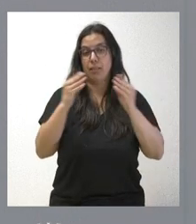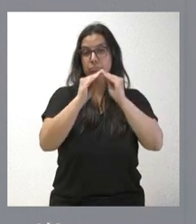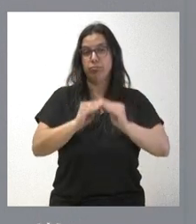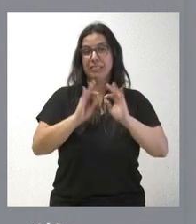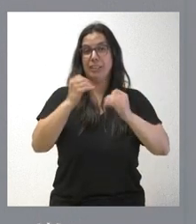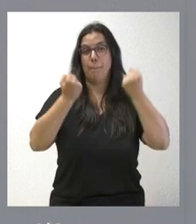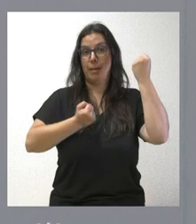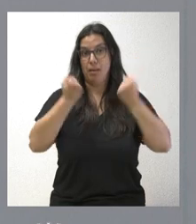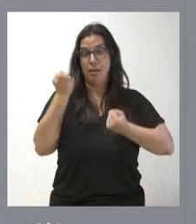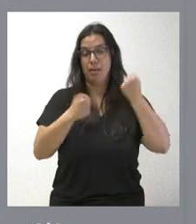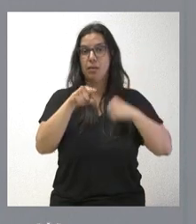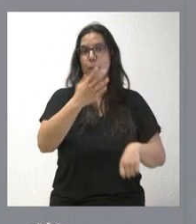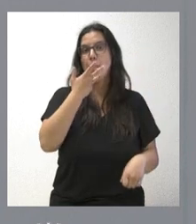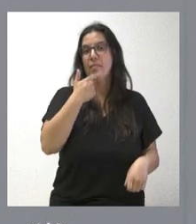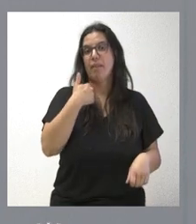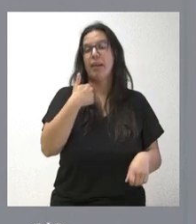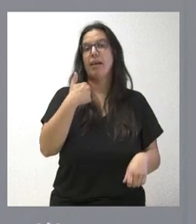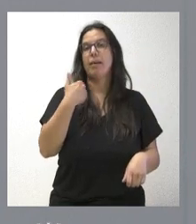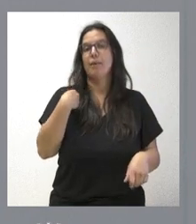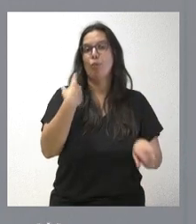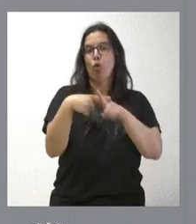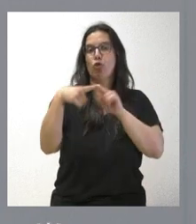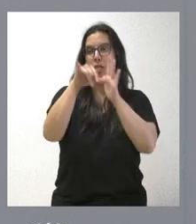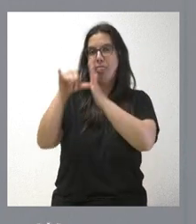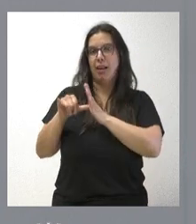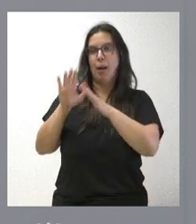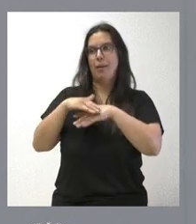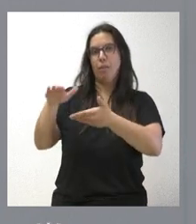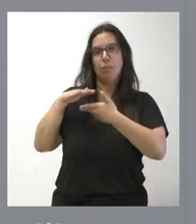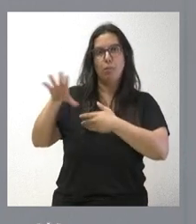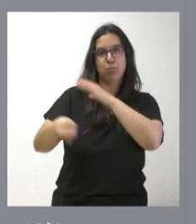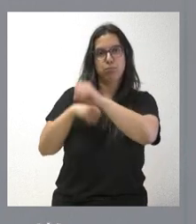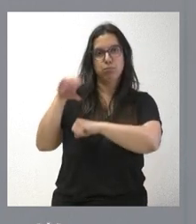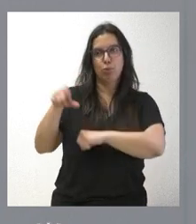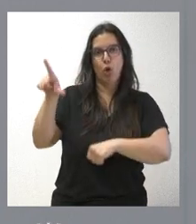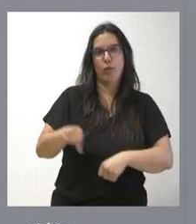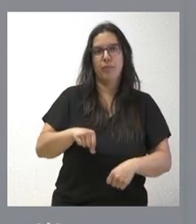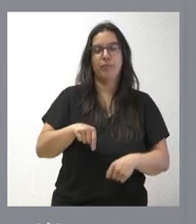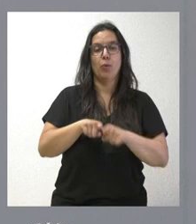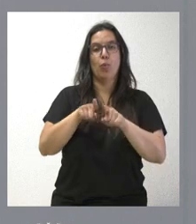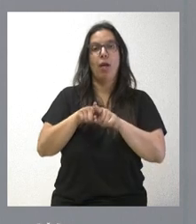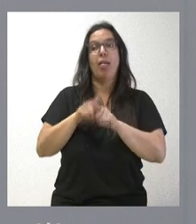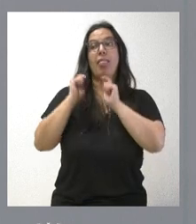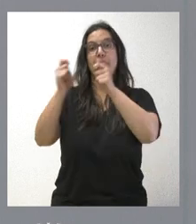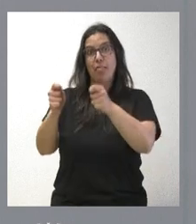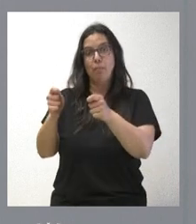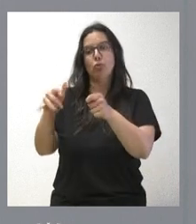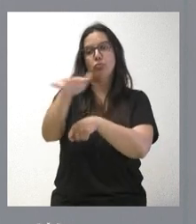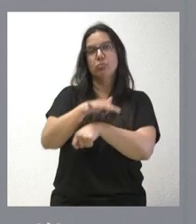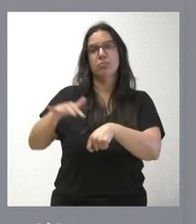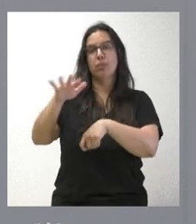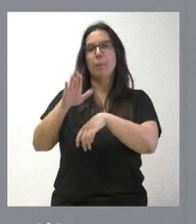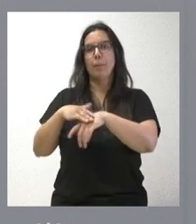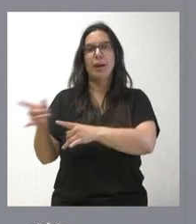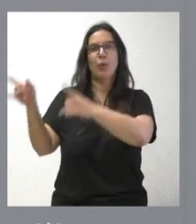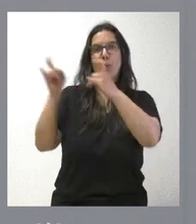prefieren tener en las proximidades a los proveedores y, de esta forma, lo que estamos haciendo es dotar de instalaciones para la ubicación